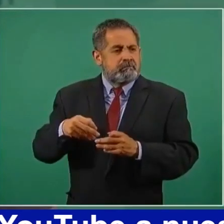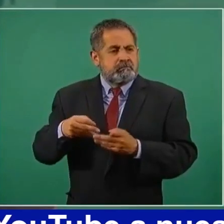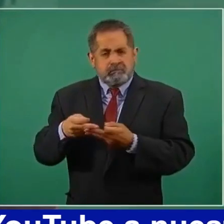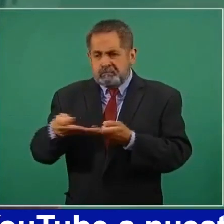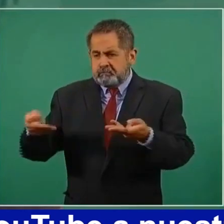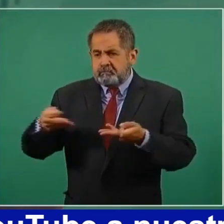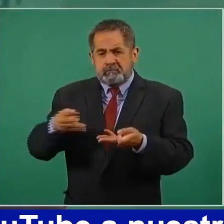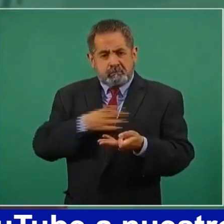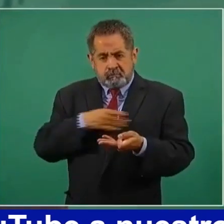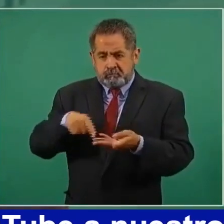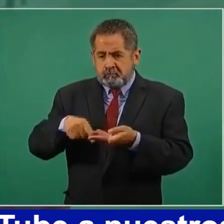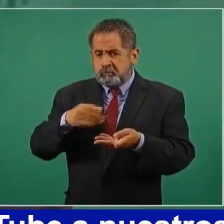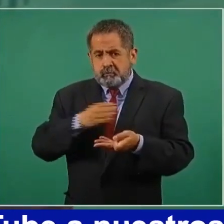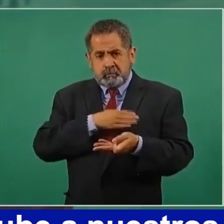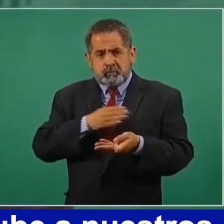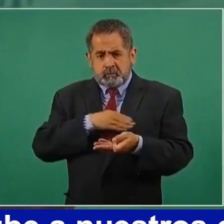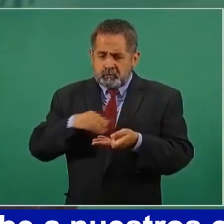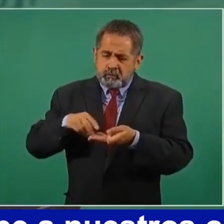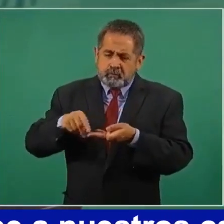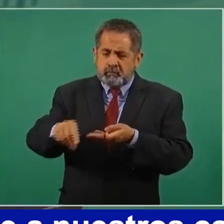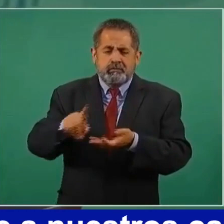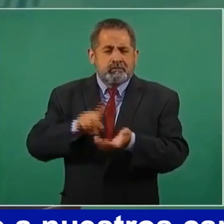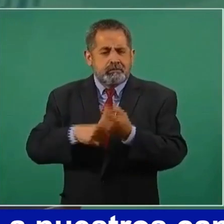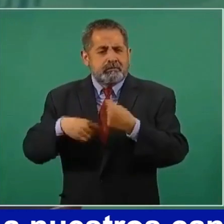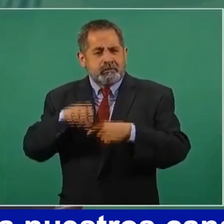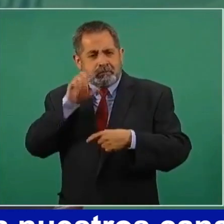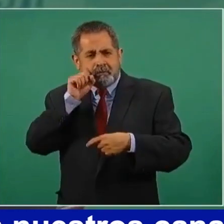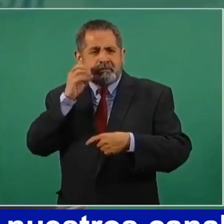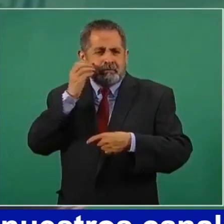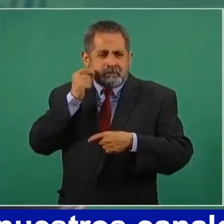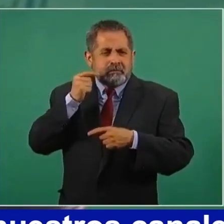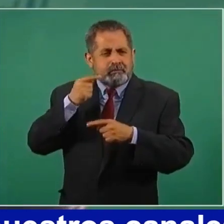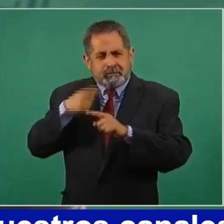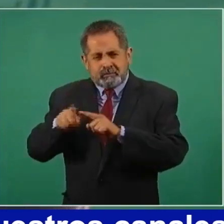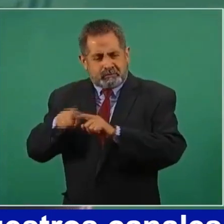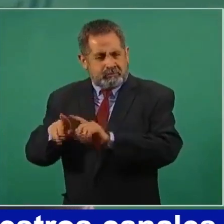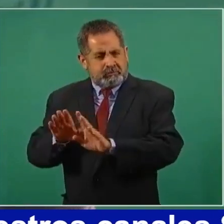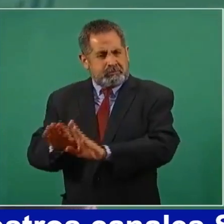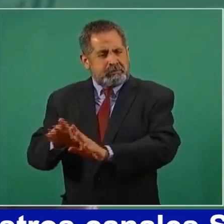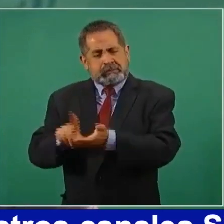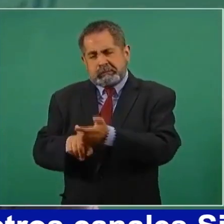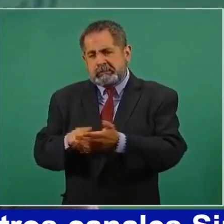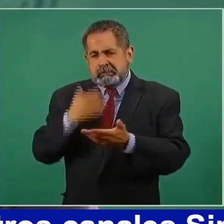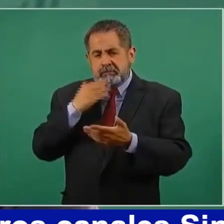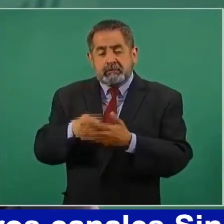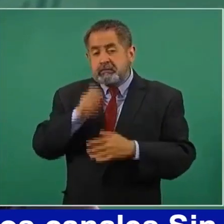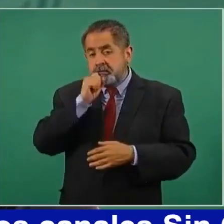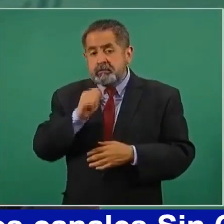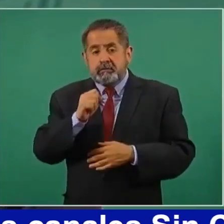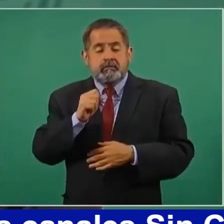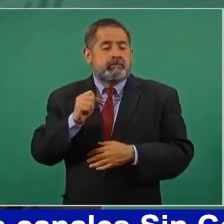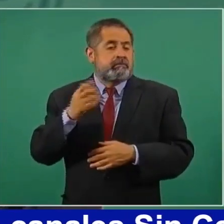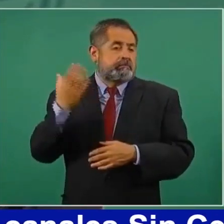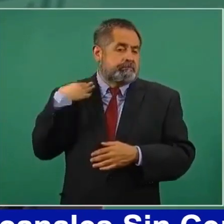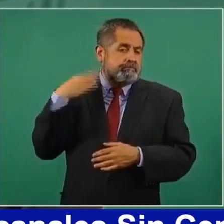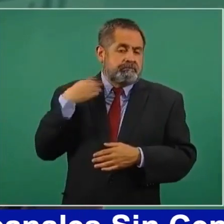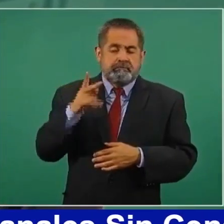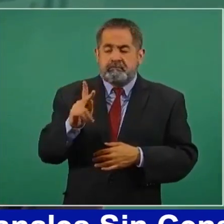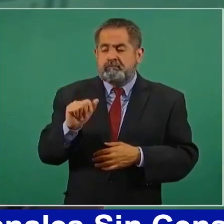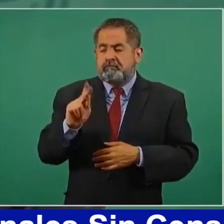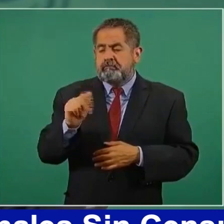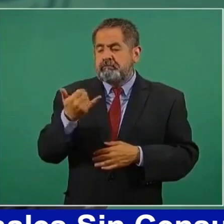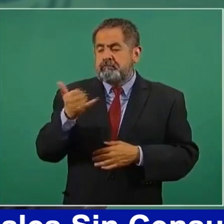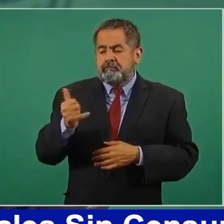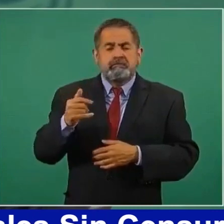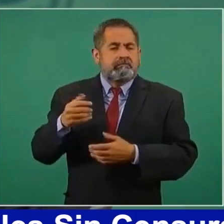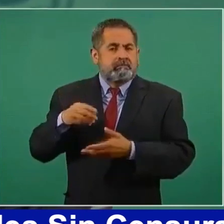conoce y conoce muy bien. esta denuncia, esta problemática la expone a través de mi voz los integrantes